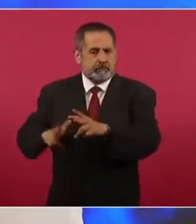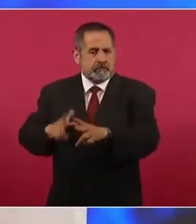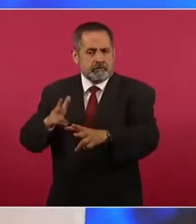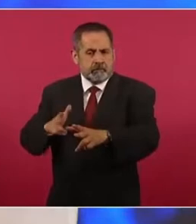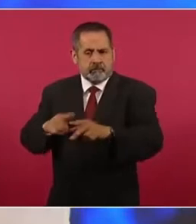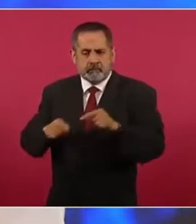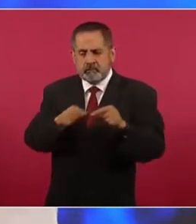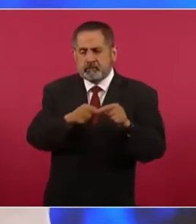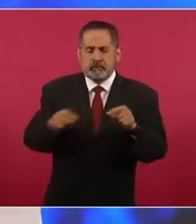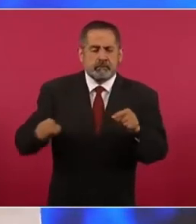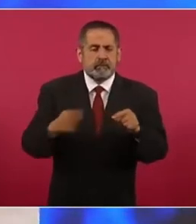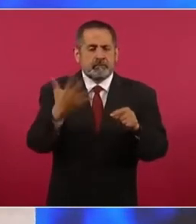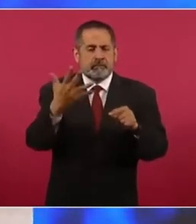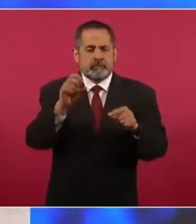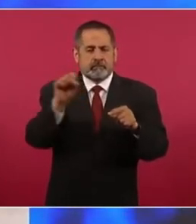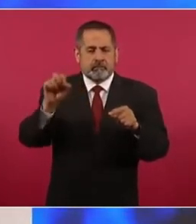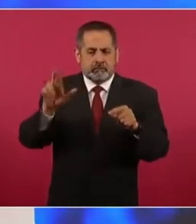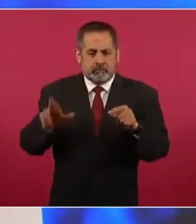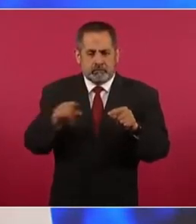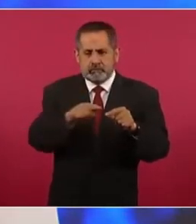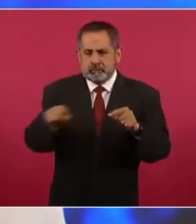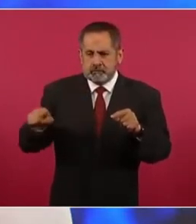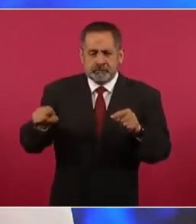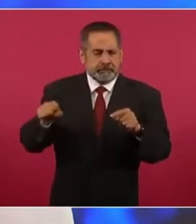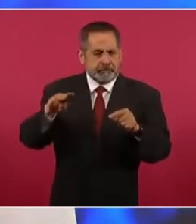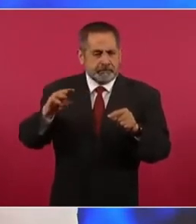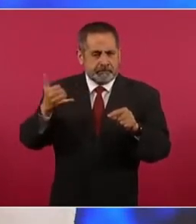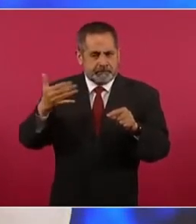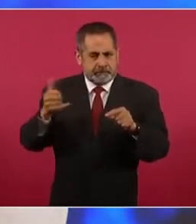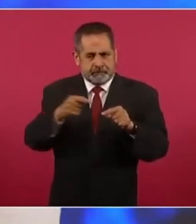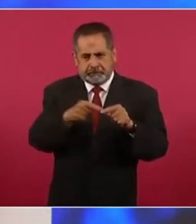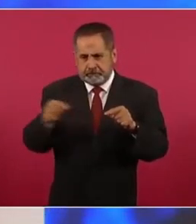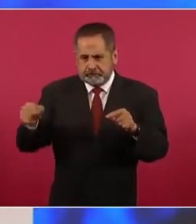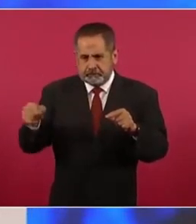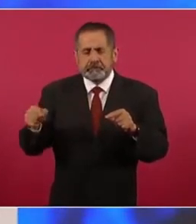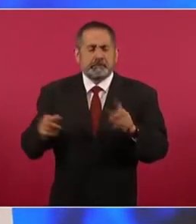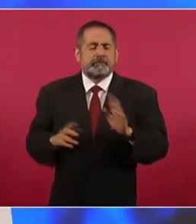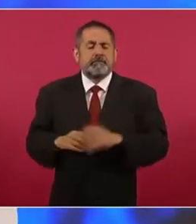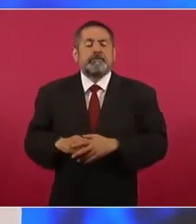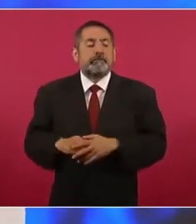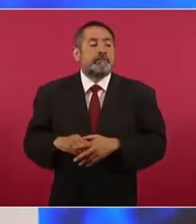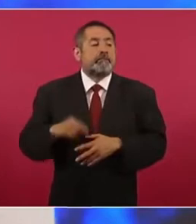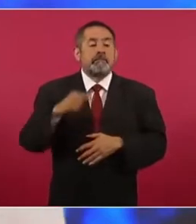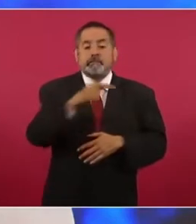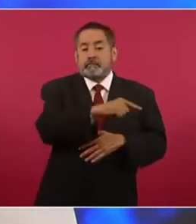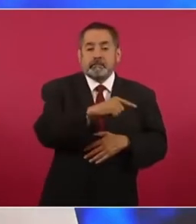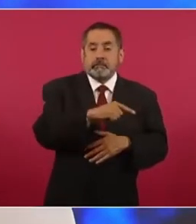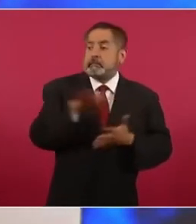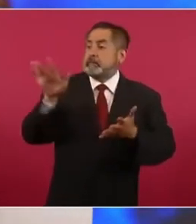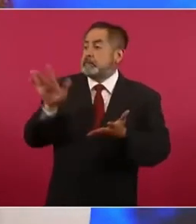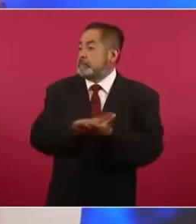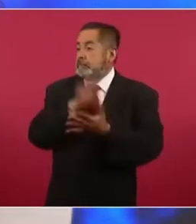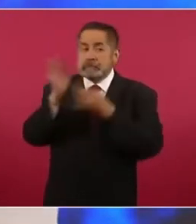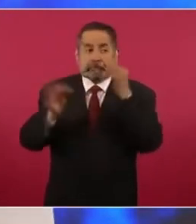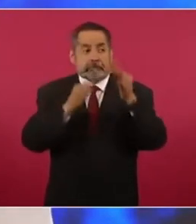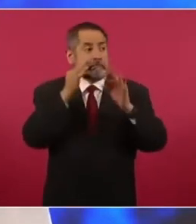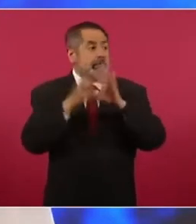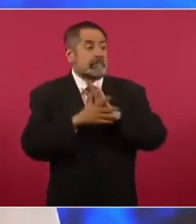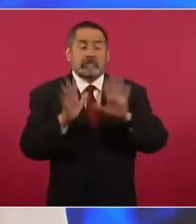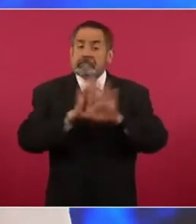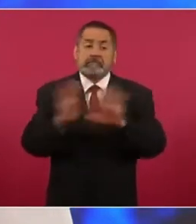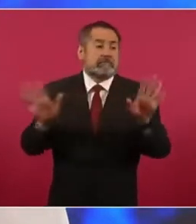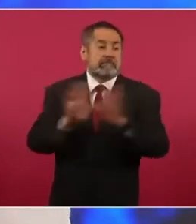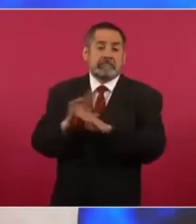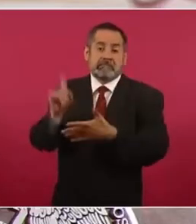del tramo 5 sur del Tren Maya, en medios de comunicación y en redes sociales se tomó la noticia como si se cancelara